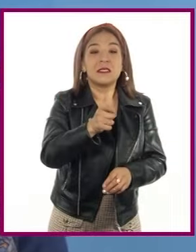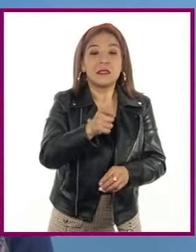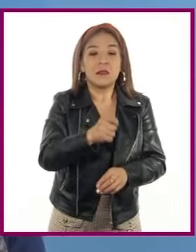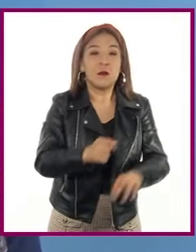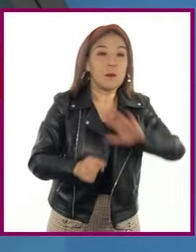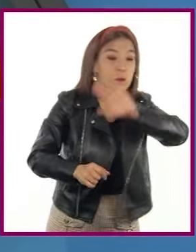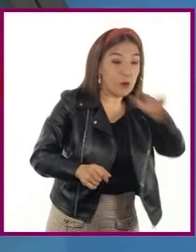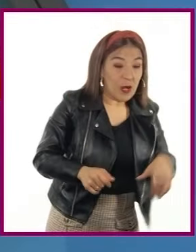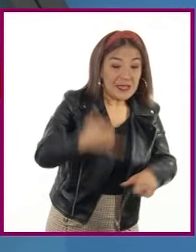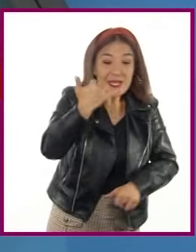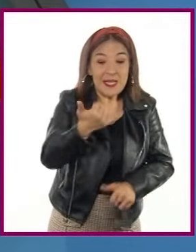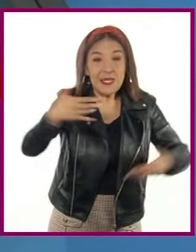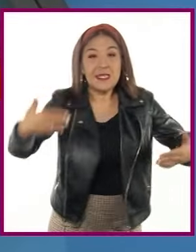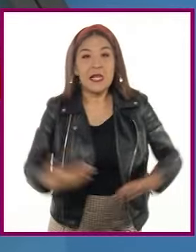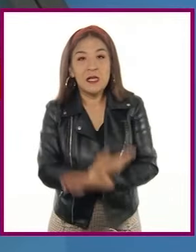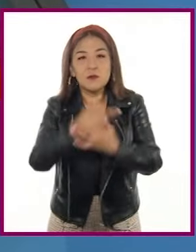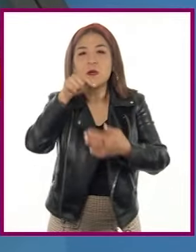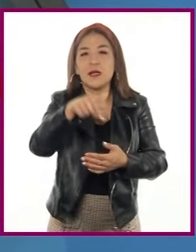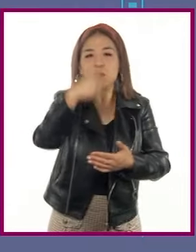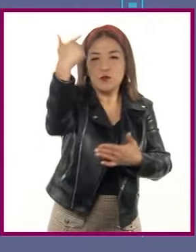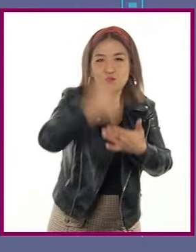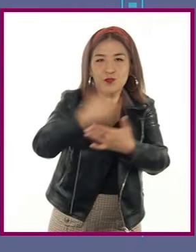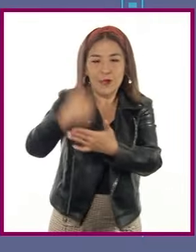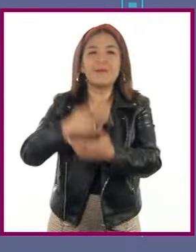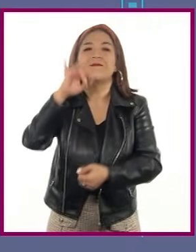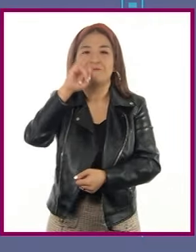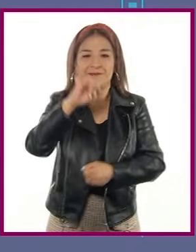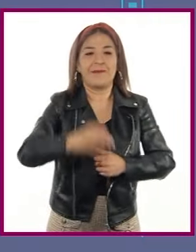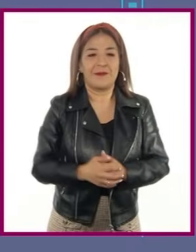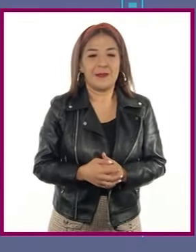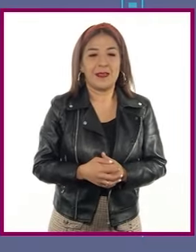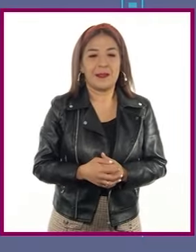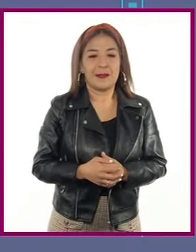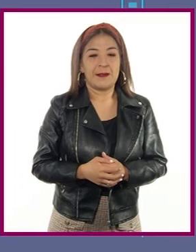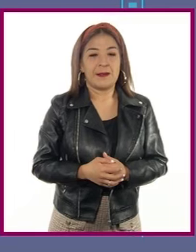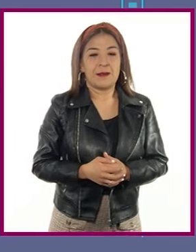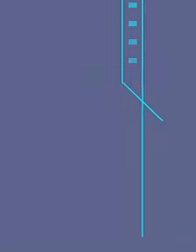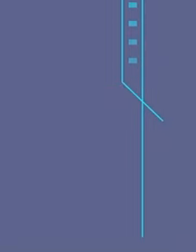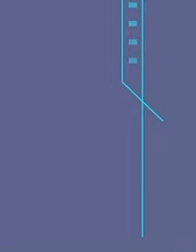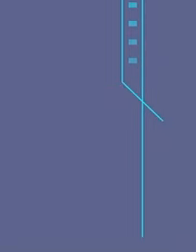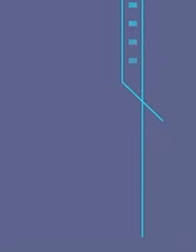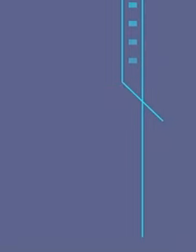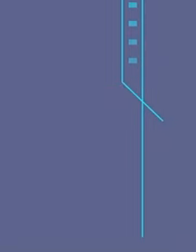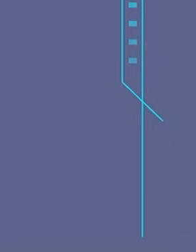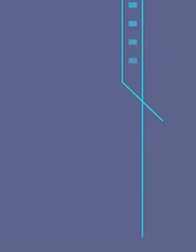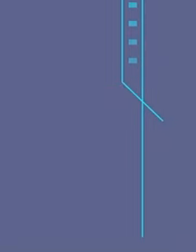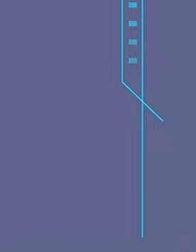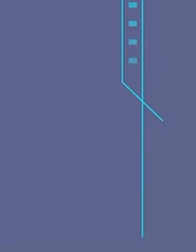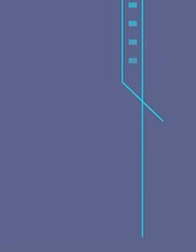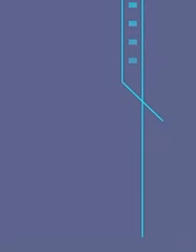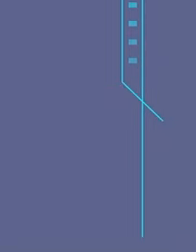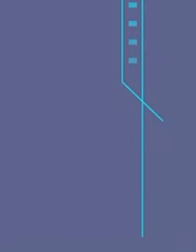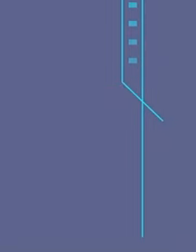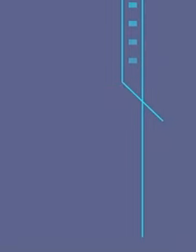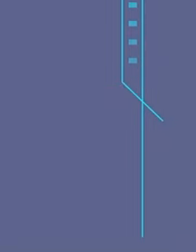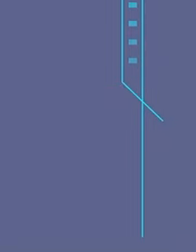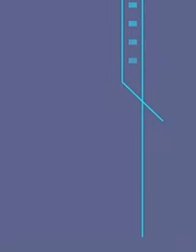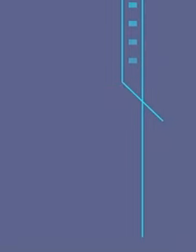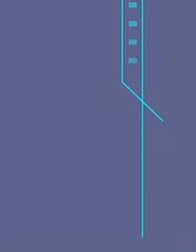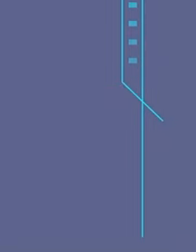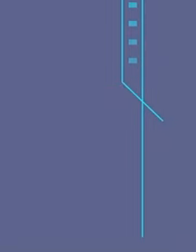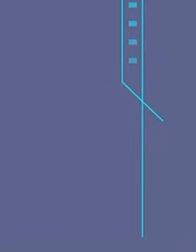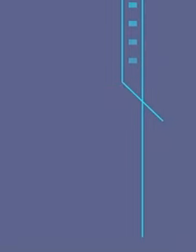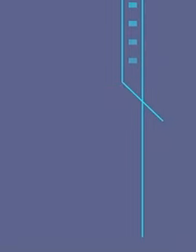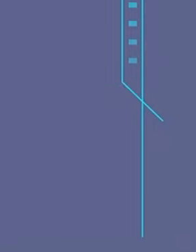de la mortalidad. Así es. La natalidad se define como el número de nacimientos registrados en un lugar o país